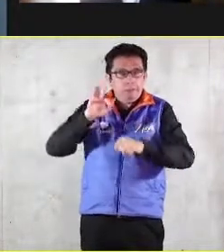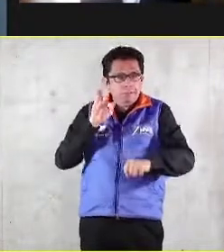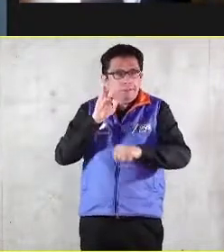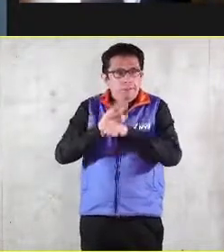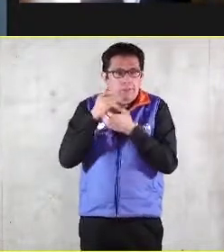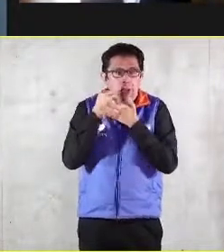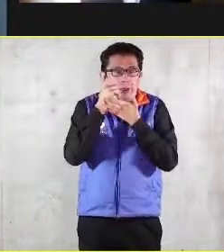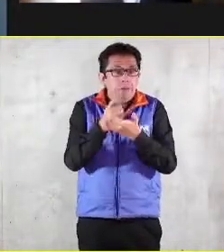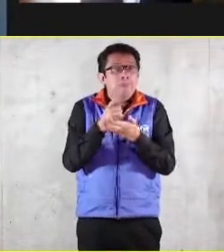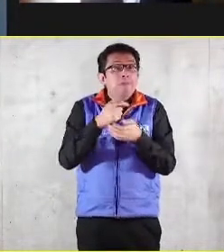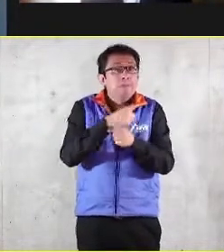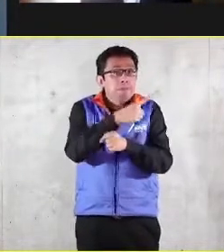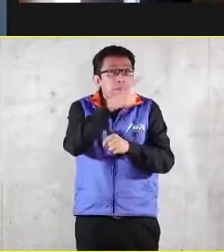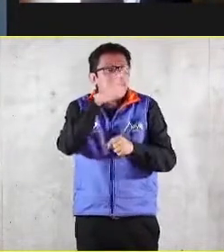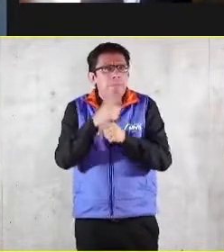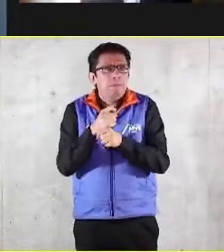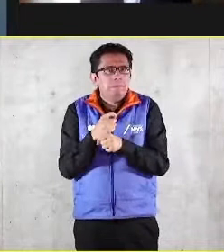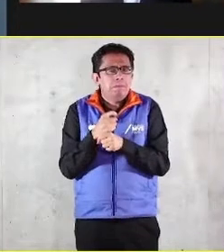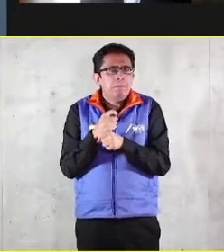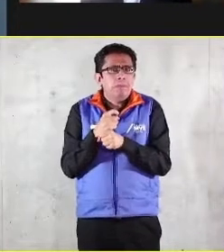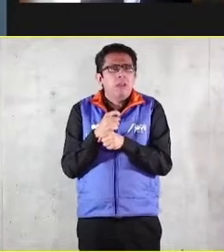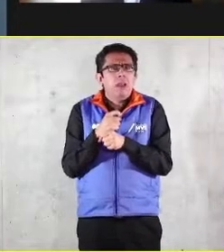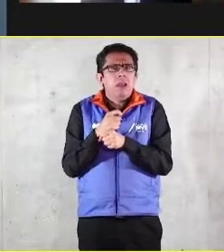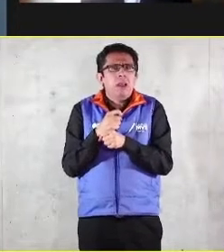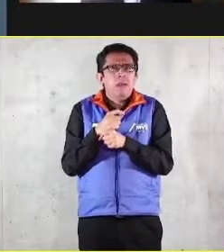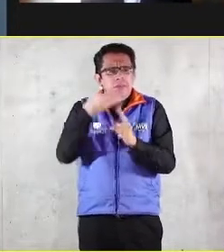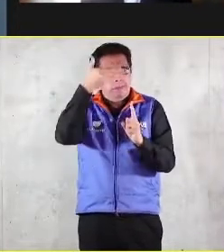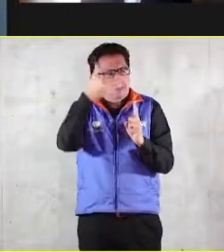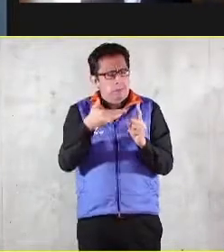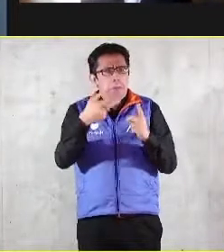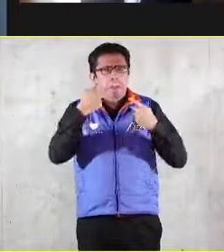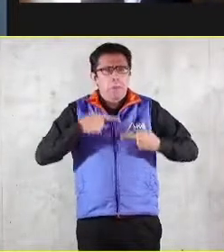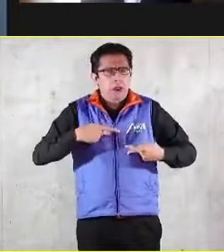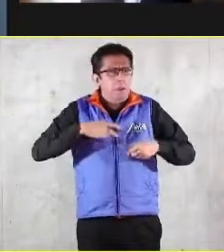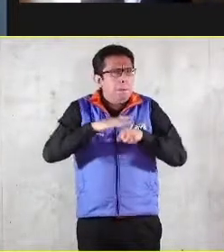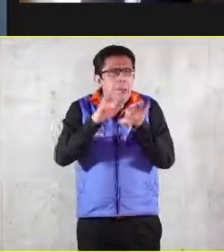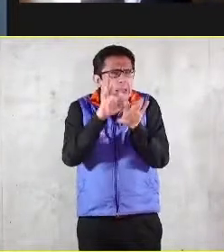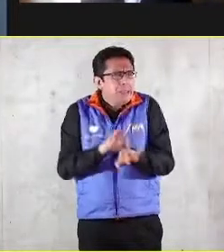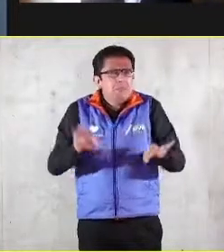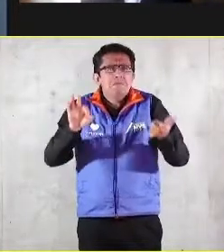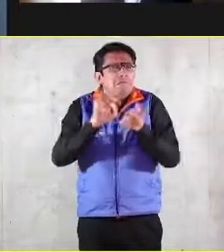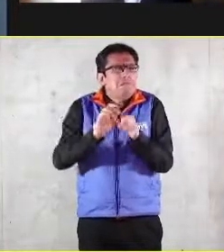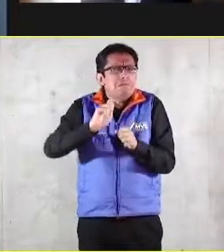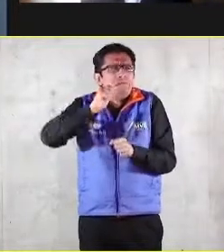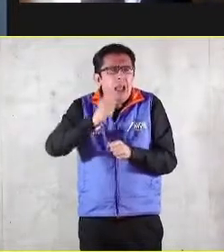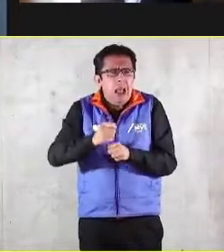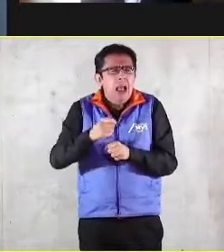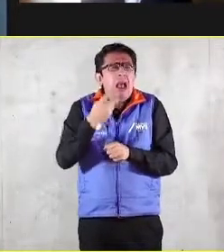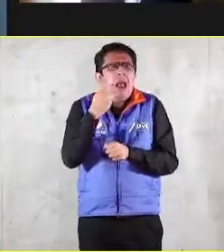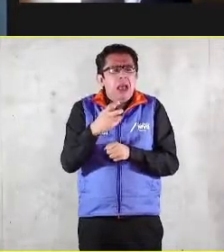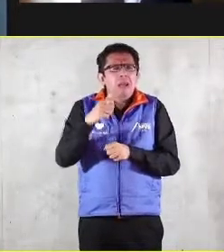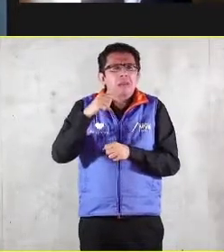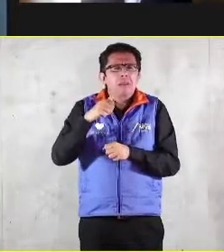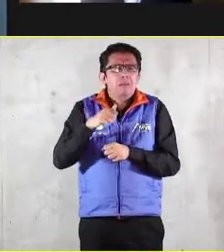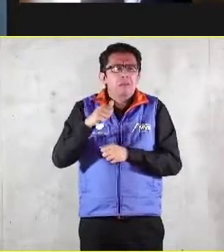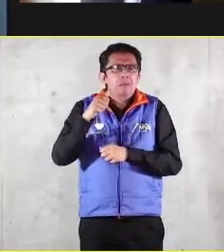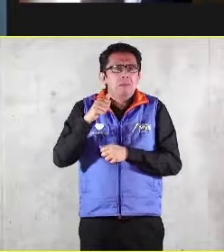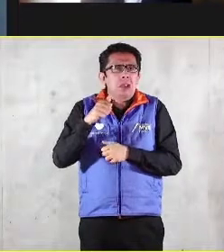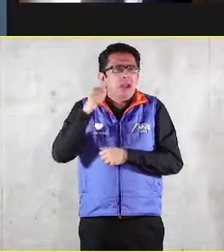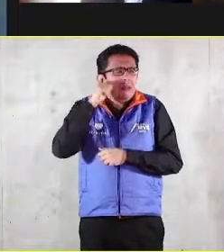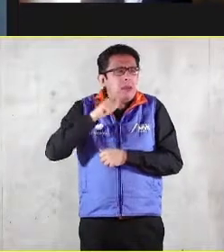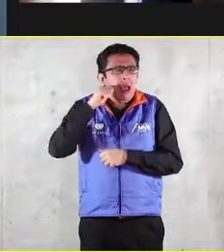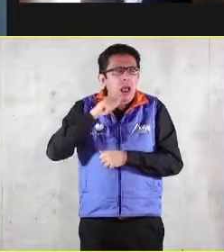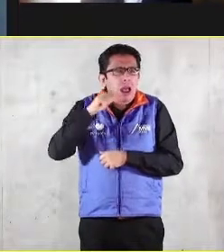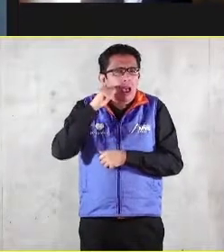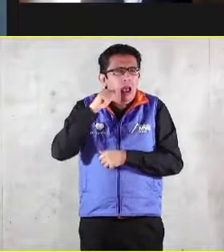Lo primero, ¿qué es esto de poner a la persona en el centro? Porque lo escuchamos de manera cotidiana, ¿no? Hay que humanizar, hay